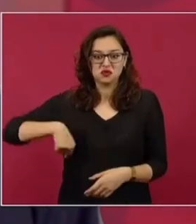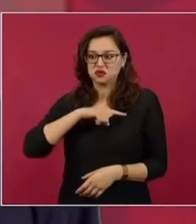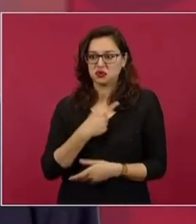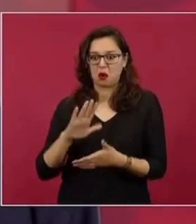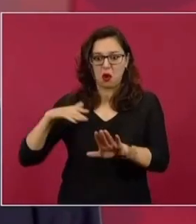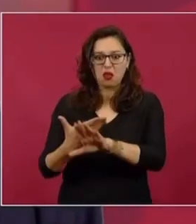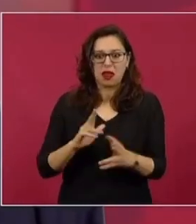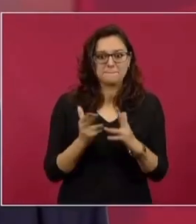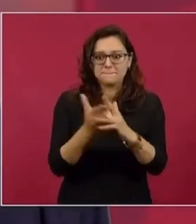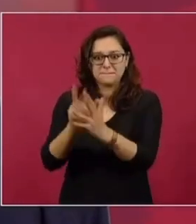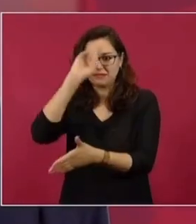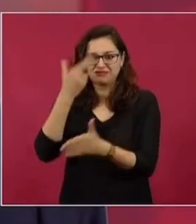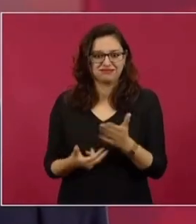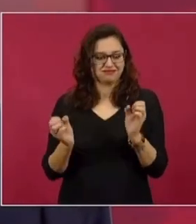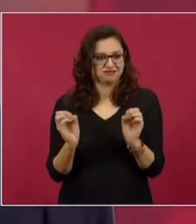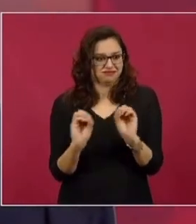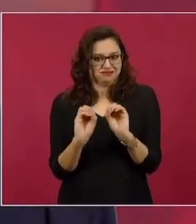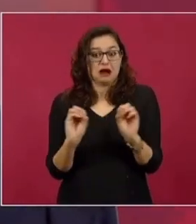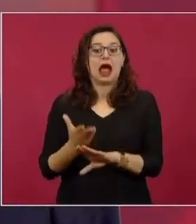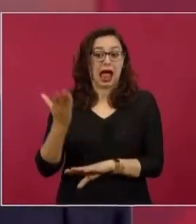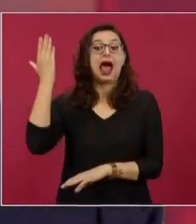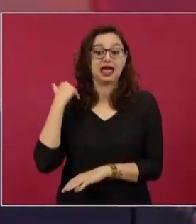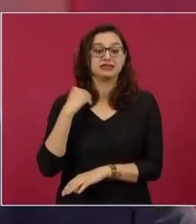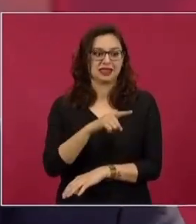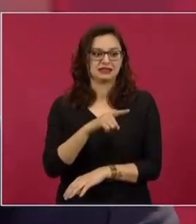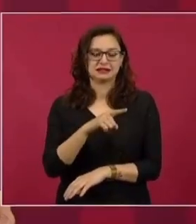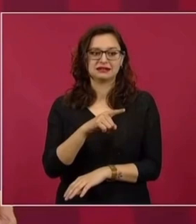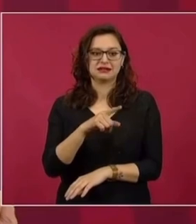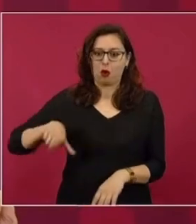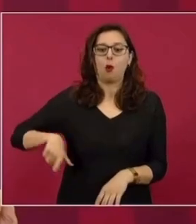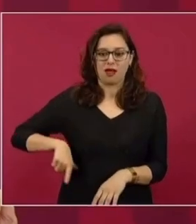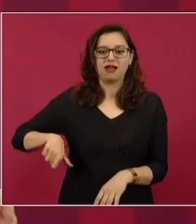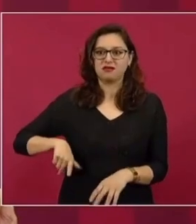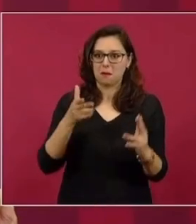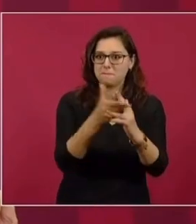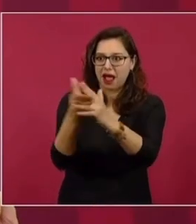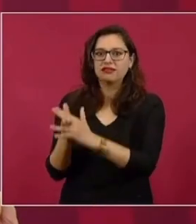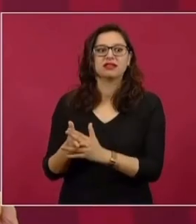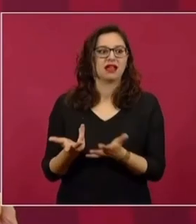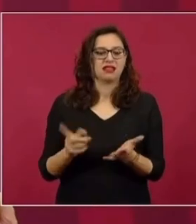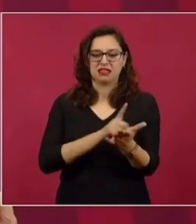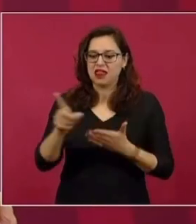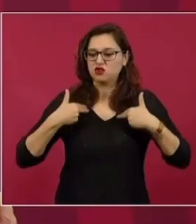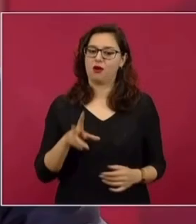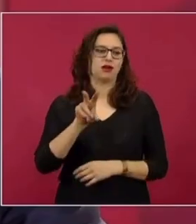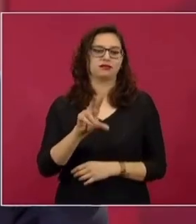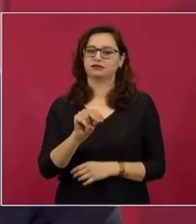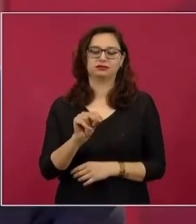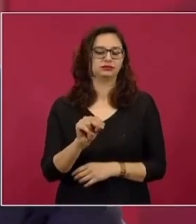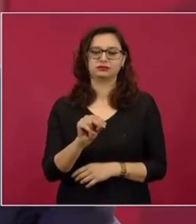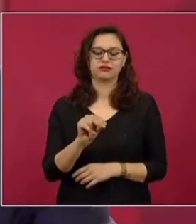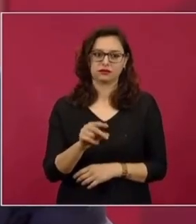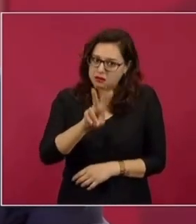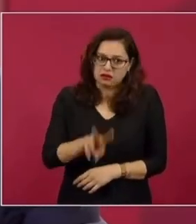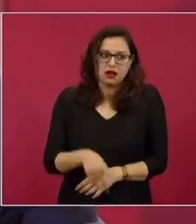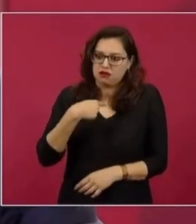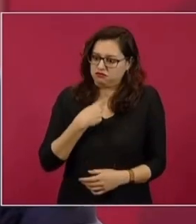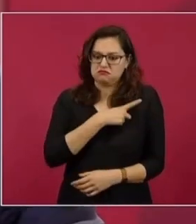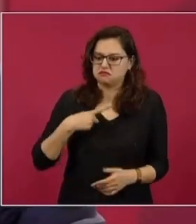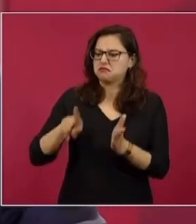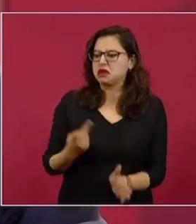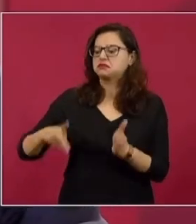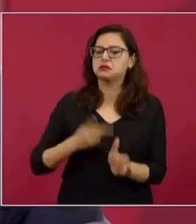Antes los crímenes tenían que ver con el Estado. El violador principal de los derechos humanos era el Estado. Como también no me voy a cansar